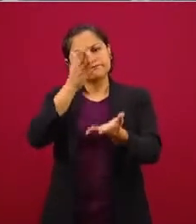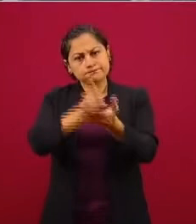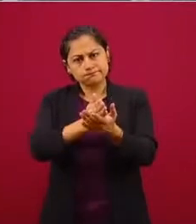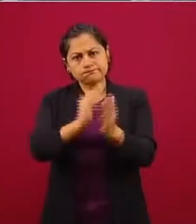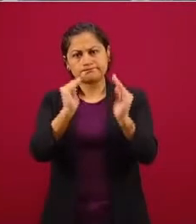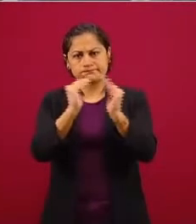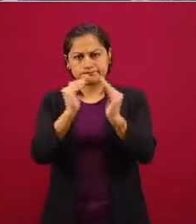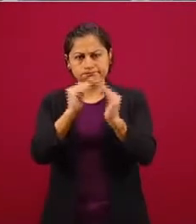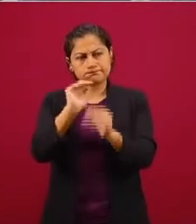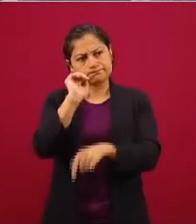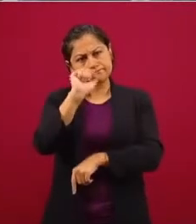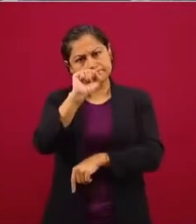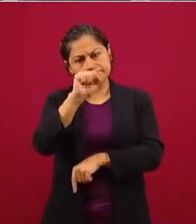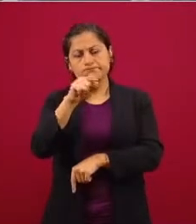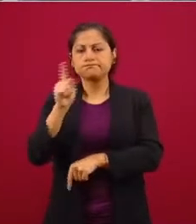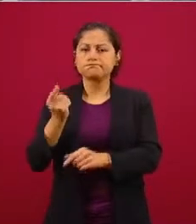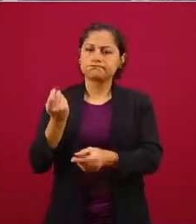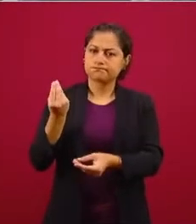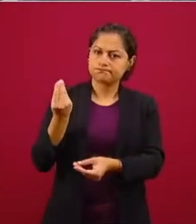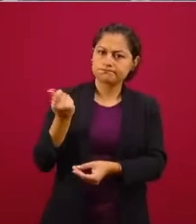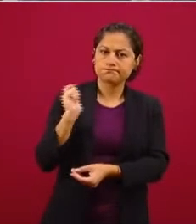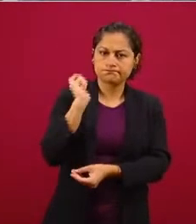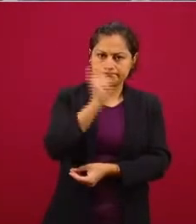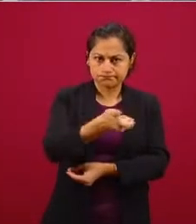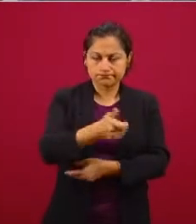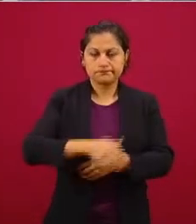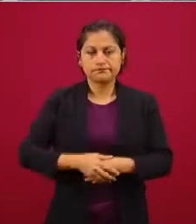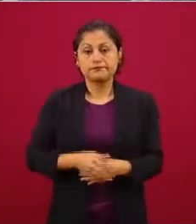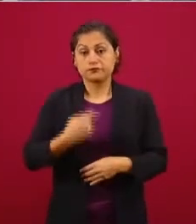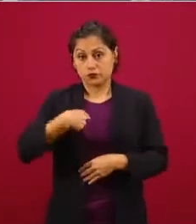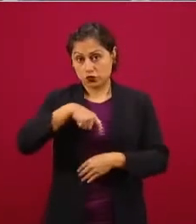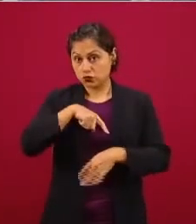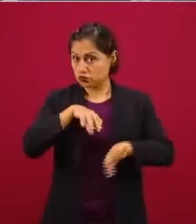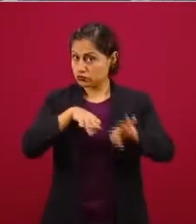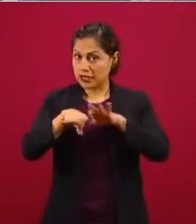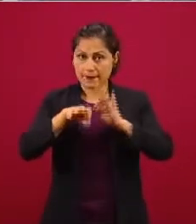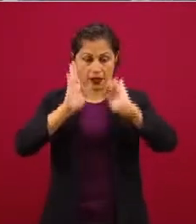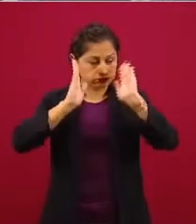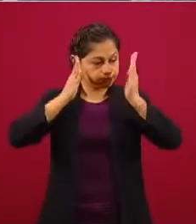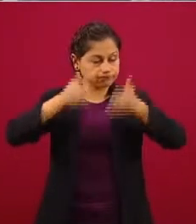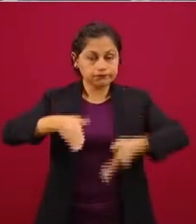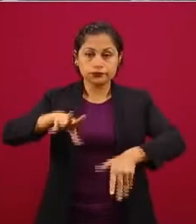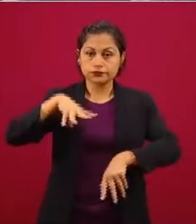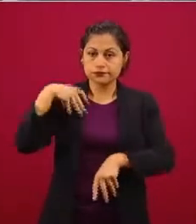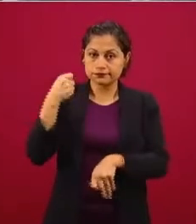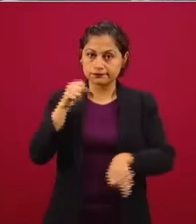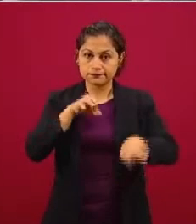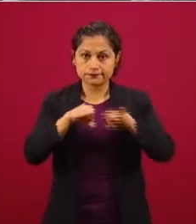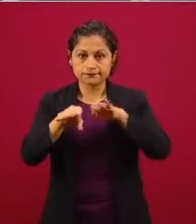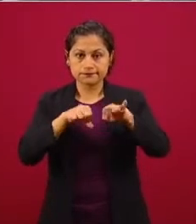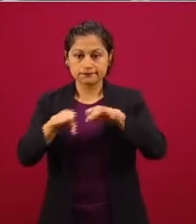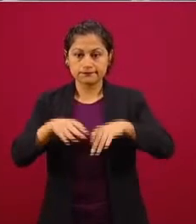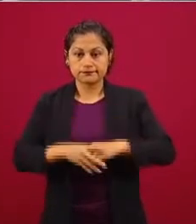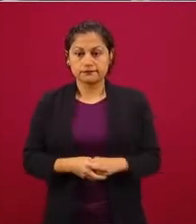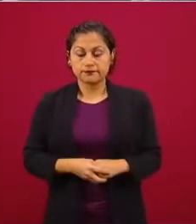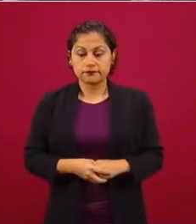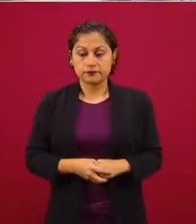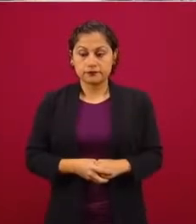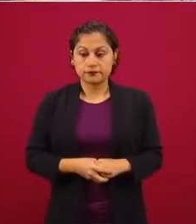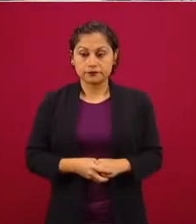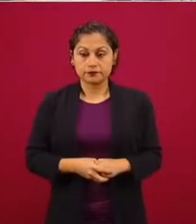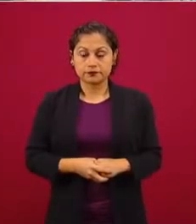elementos de seguridad pública. Así que estamos en ello trabajando, si me ayudan con la que sigue, y